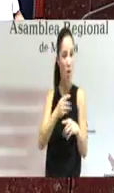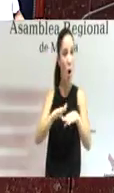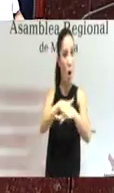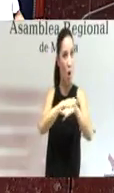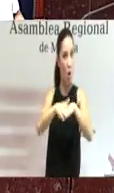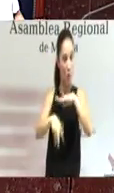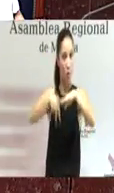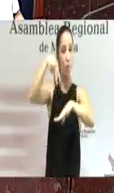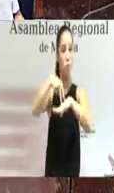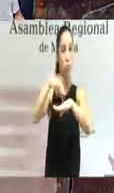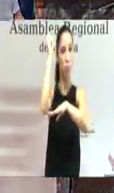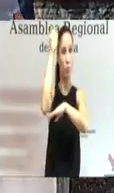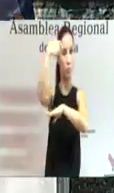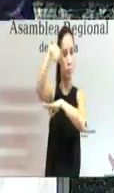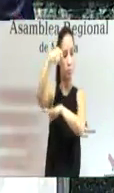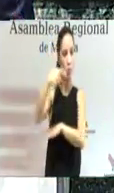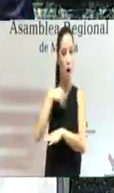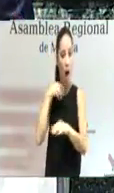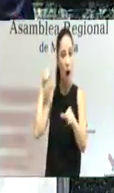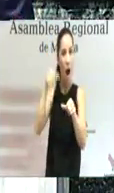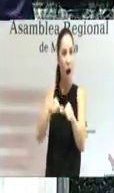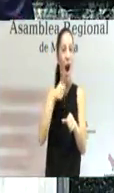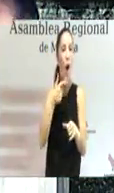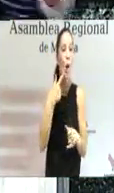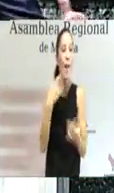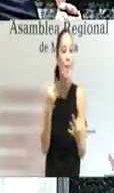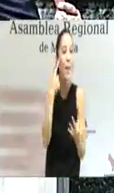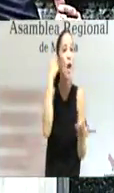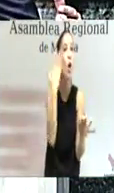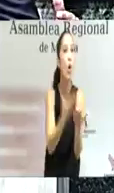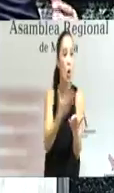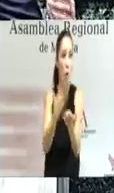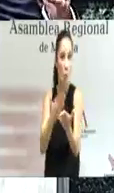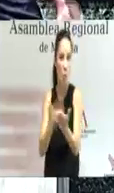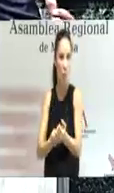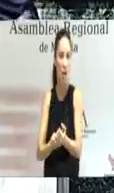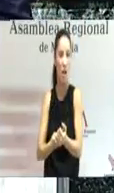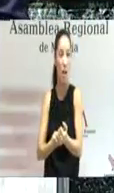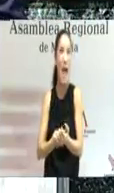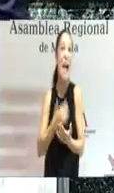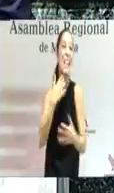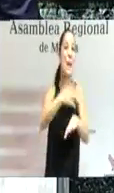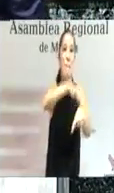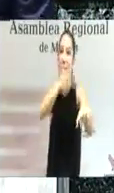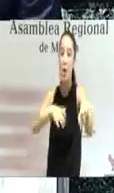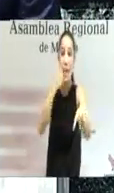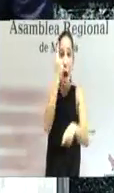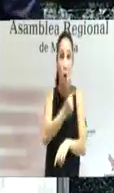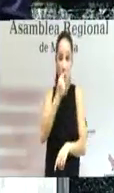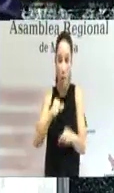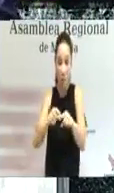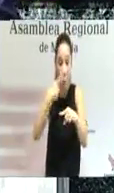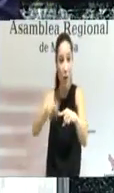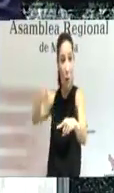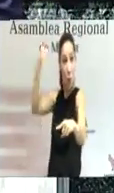de la región de Murcia, es el momento de comprobar cómo muchos, me atrevo a decir, la mayoría de los compromisos que adquirimos en nuestro